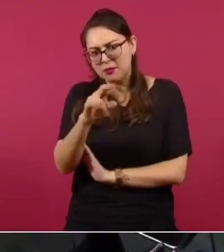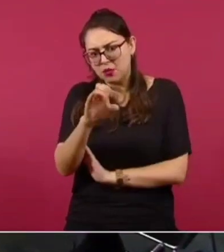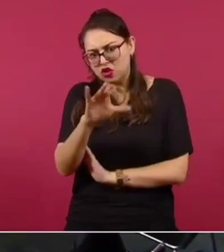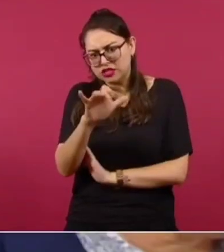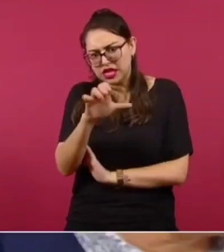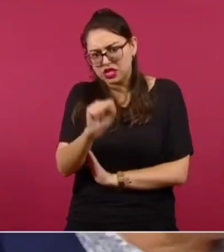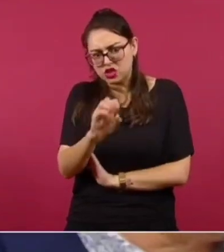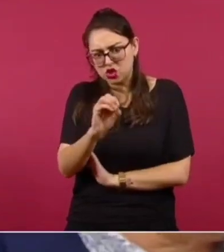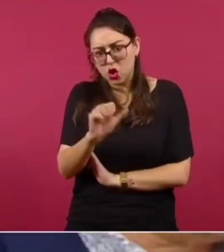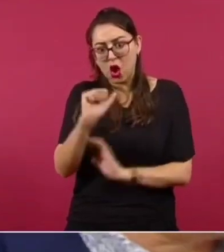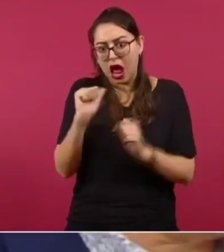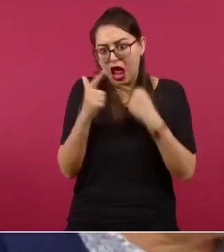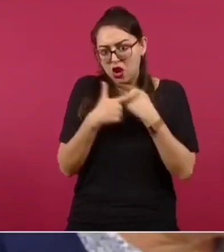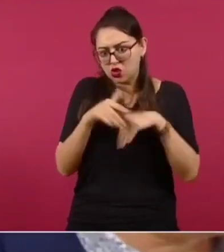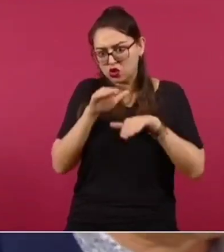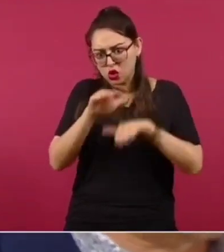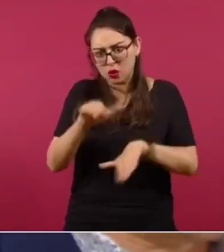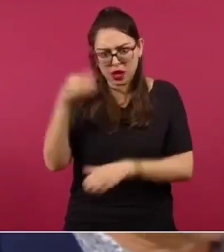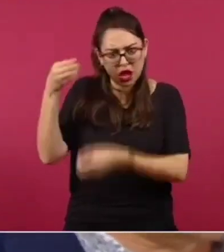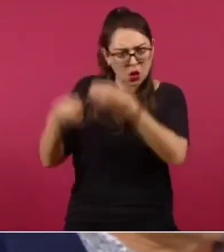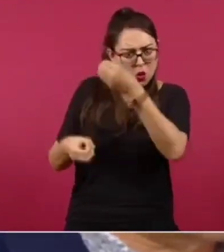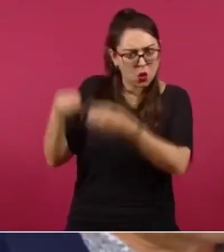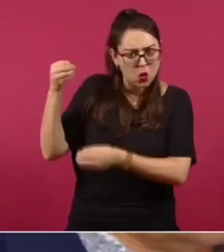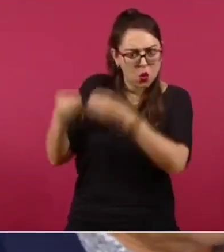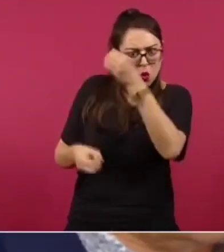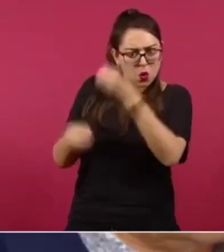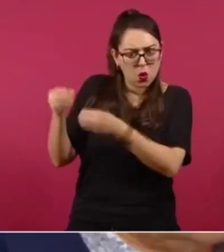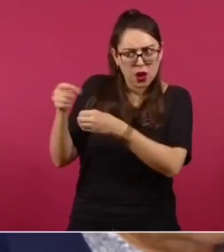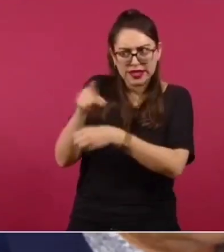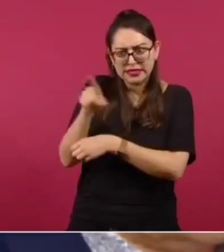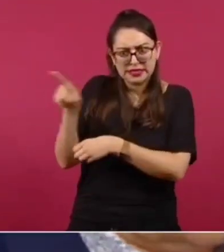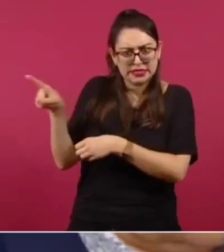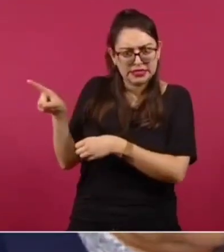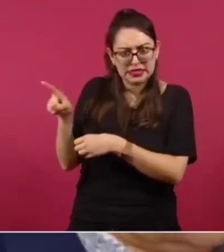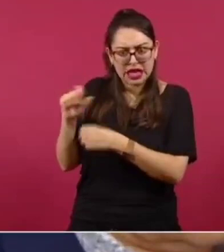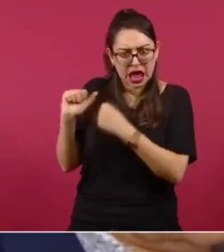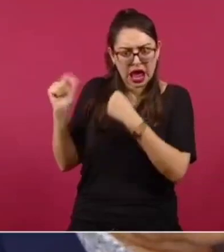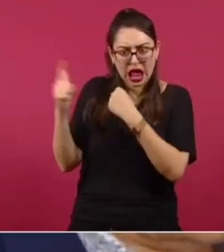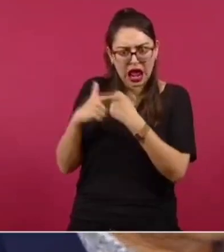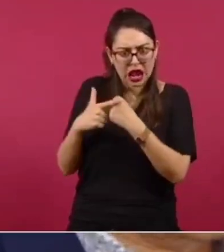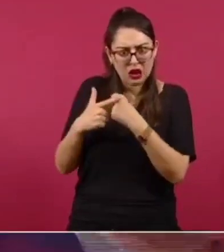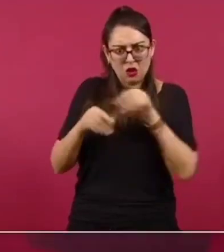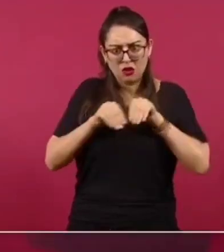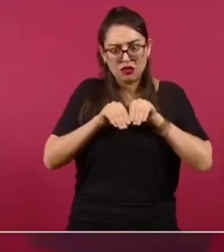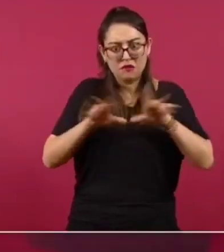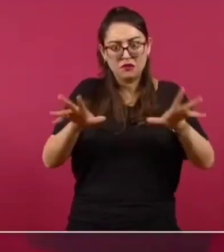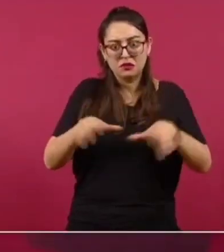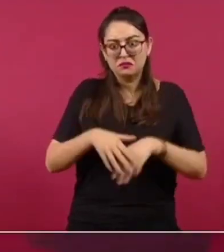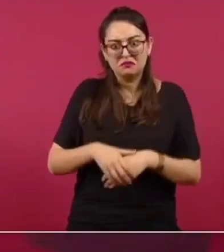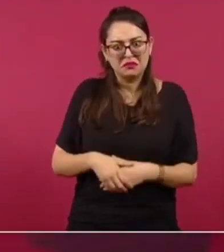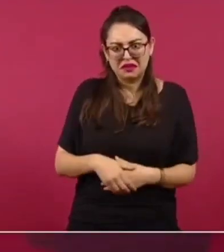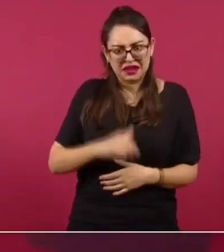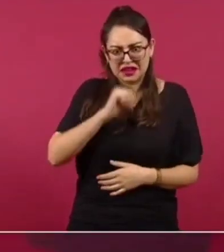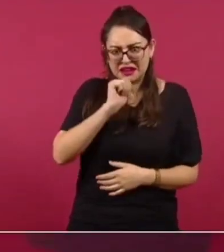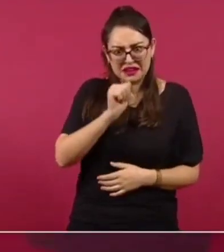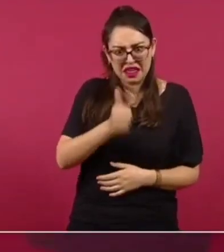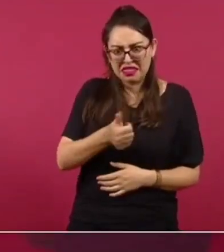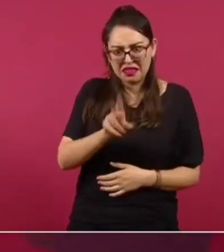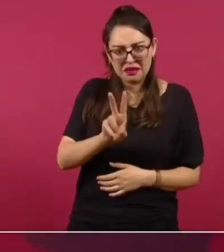nada. Se han dedicado a quemarle incienso a los magistrados